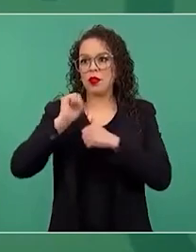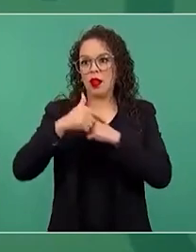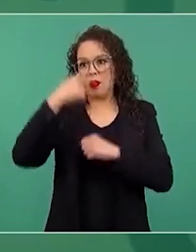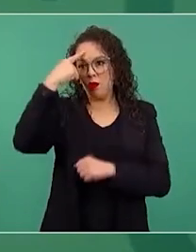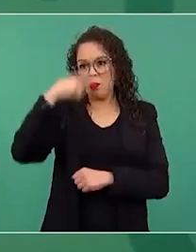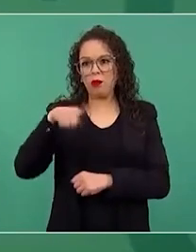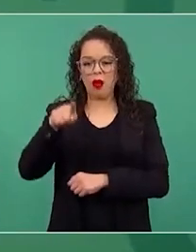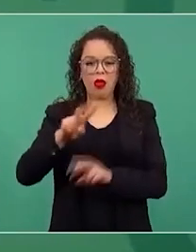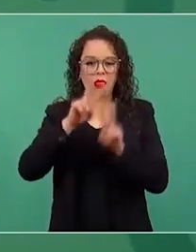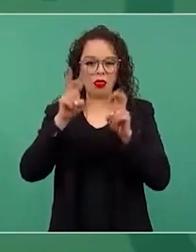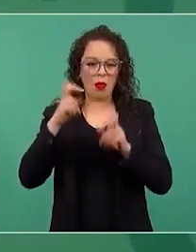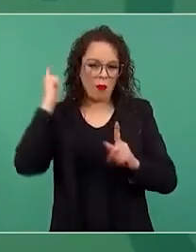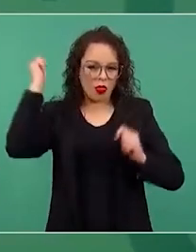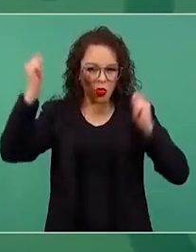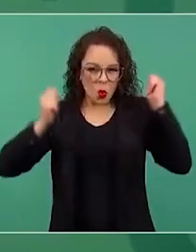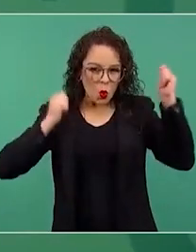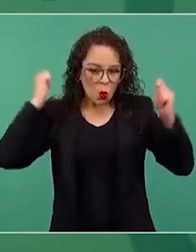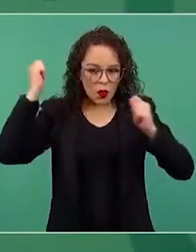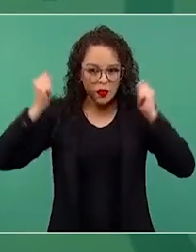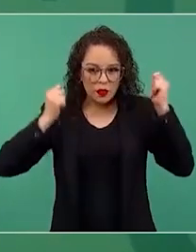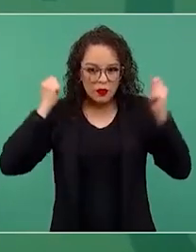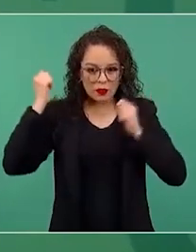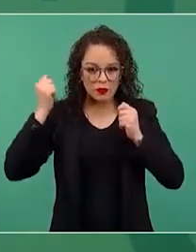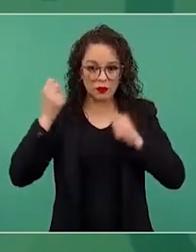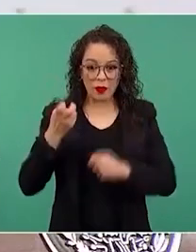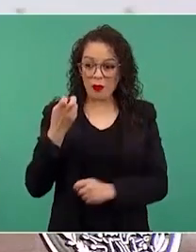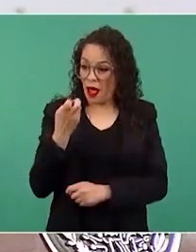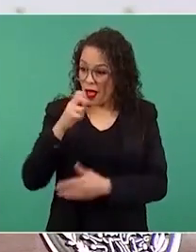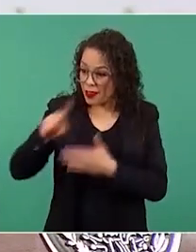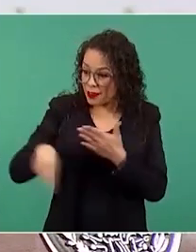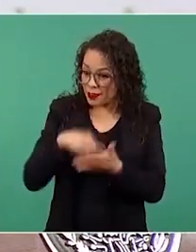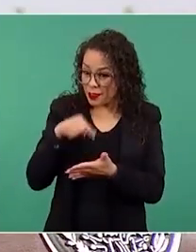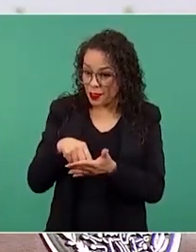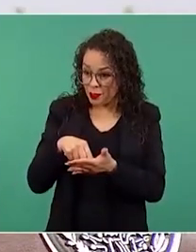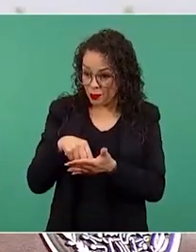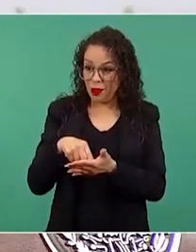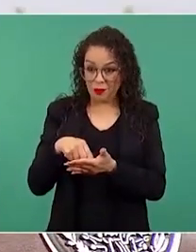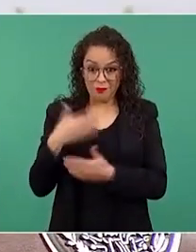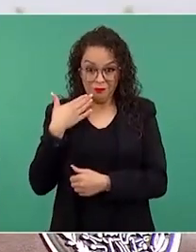pero no es el lugar más apropiado.